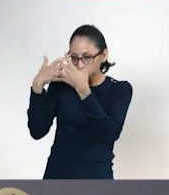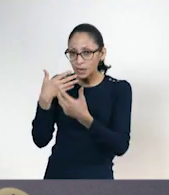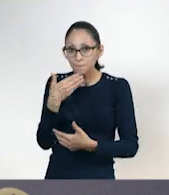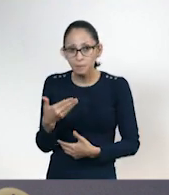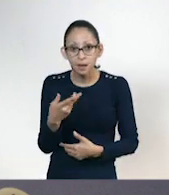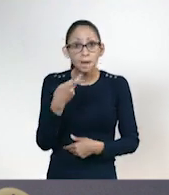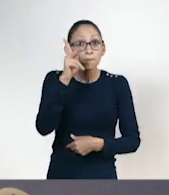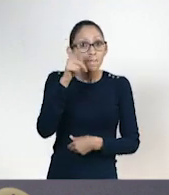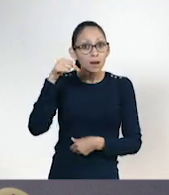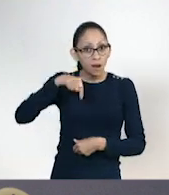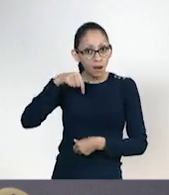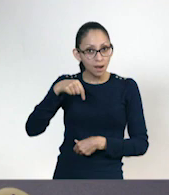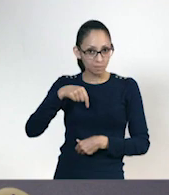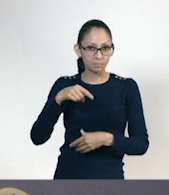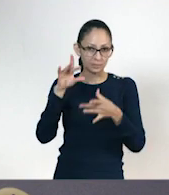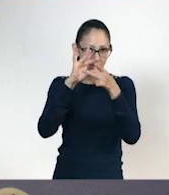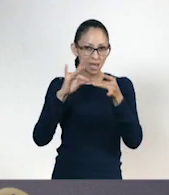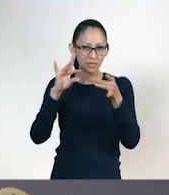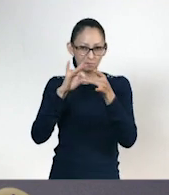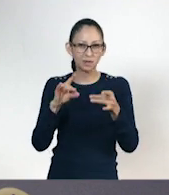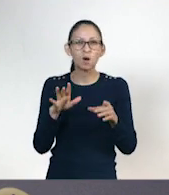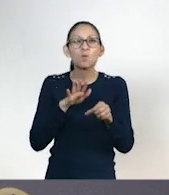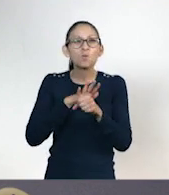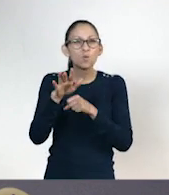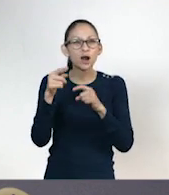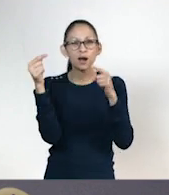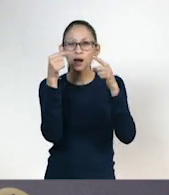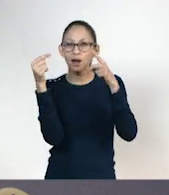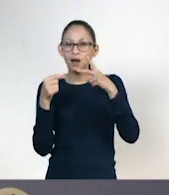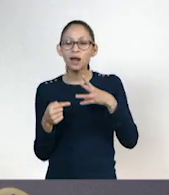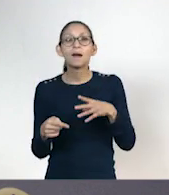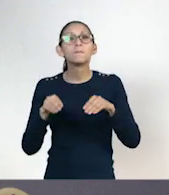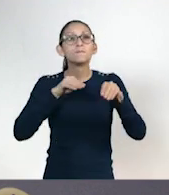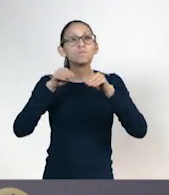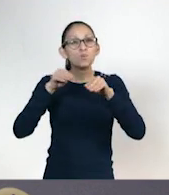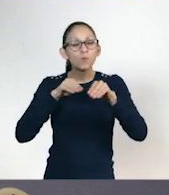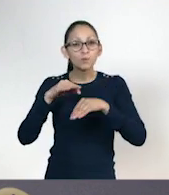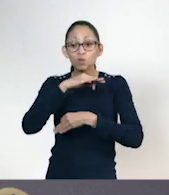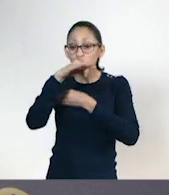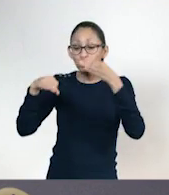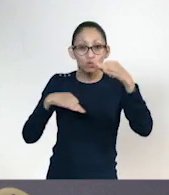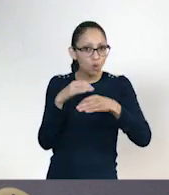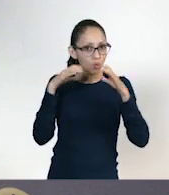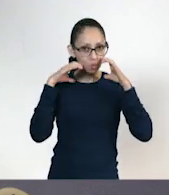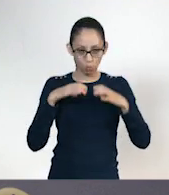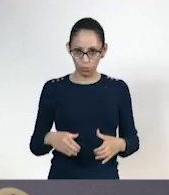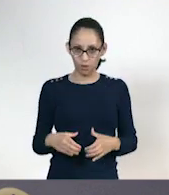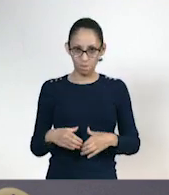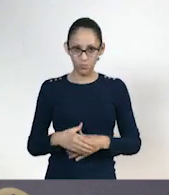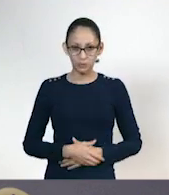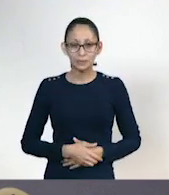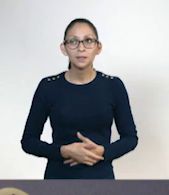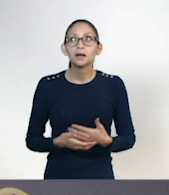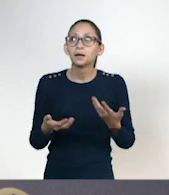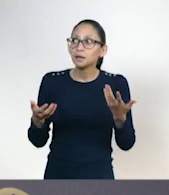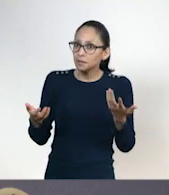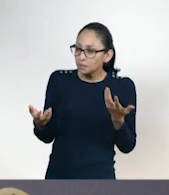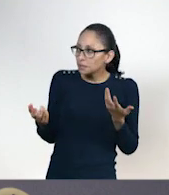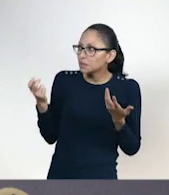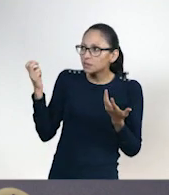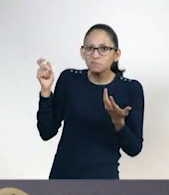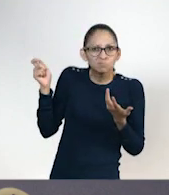vamos a hacer énfasis en esos juegos que incluyen el movimiento de todo nuestro cuerpo. Eso quiere decir que podemos